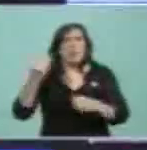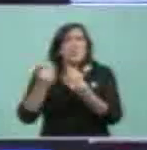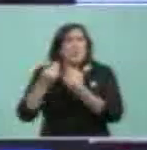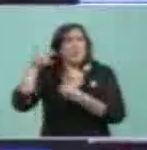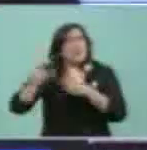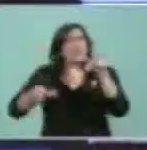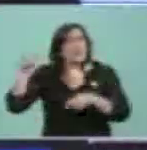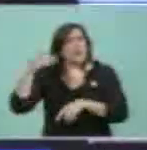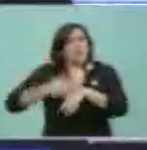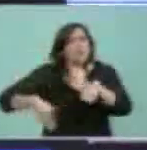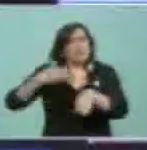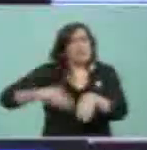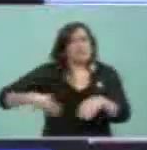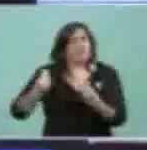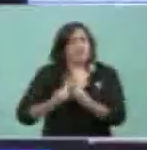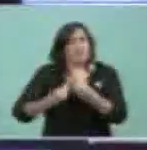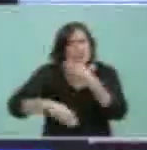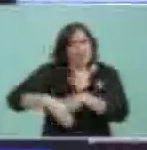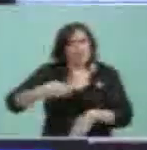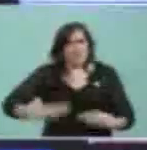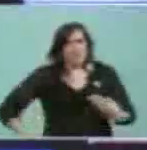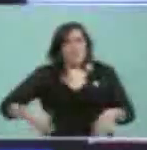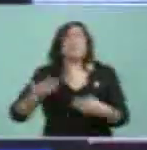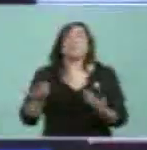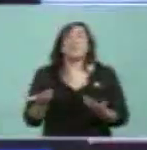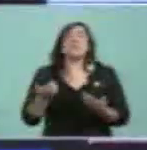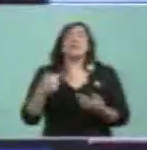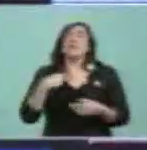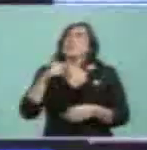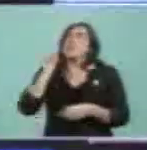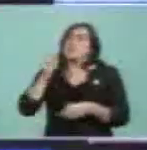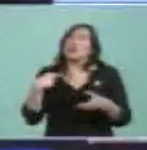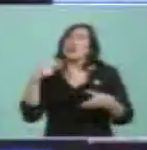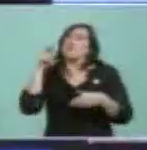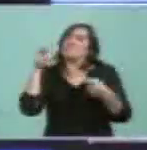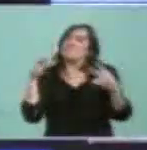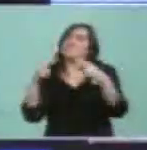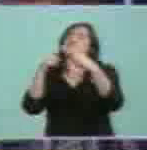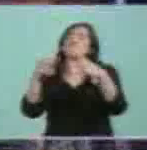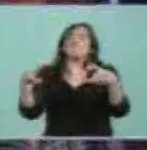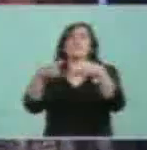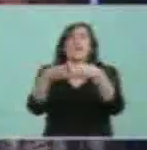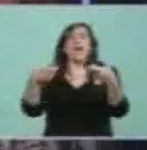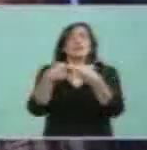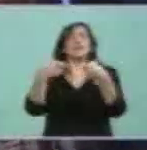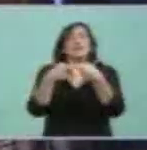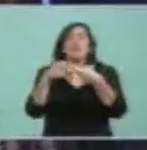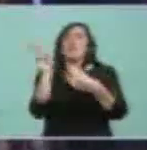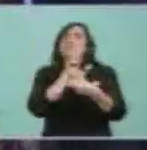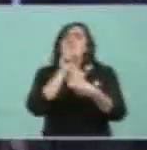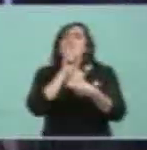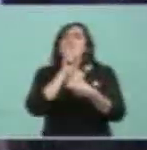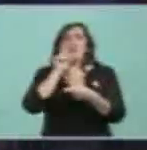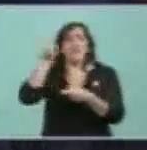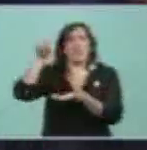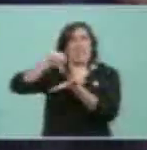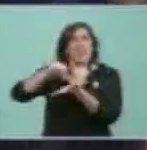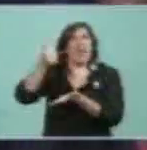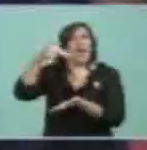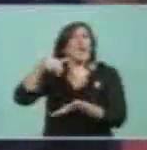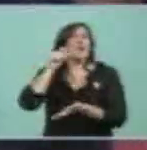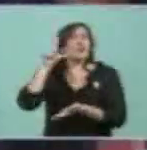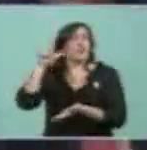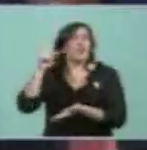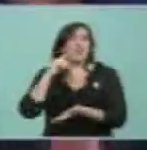día anterior a conocer al presidente a la Organización de Mujeres Angoleñas, una importantísima organización integra a